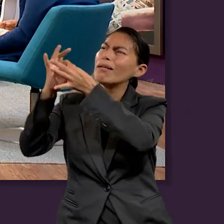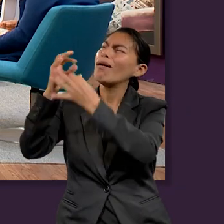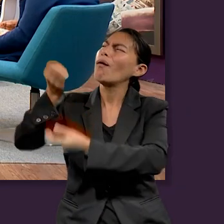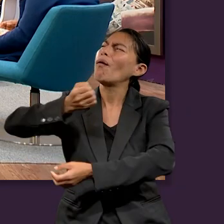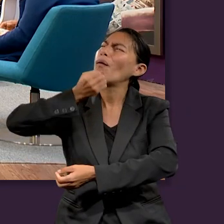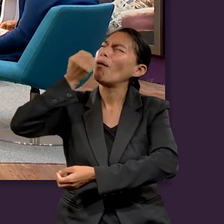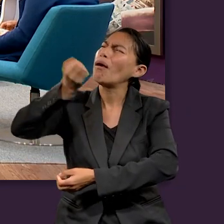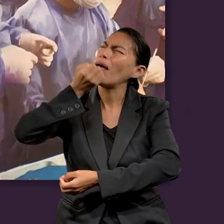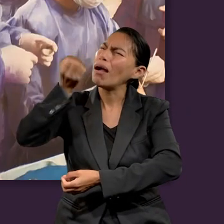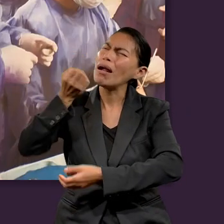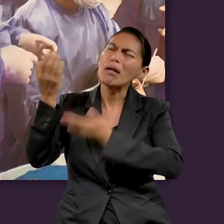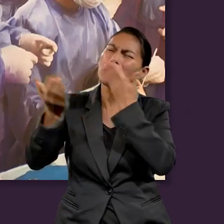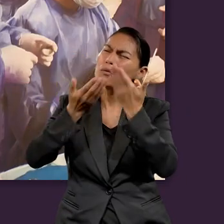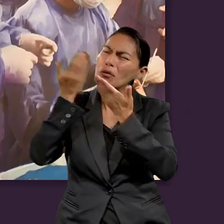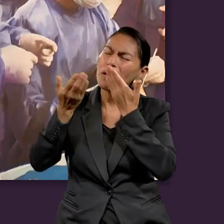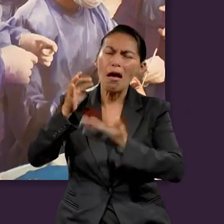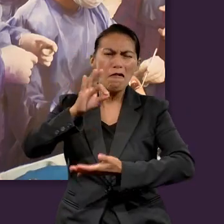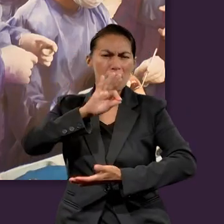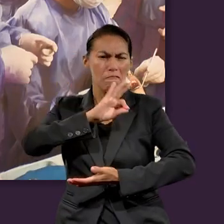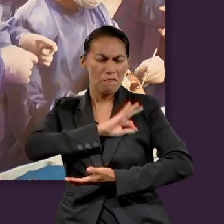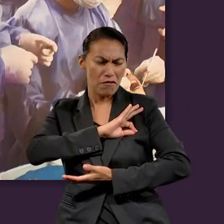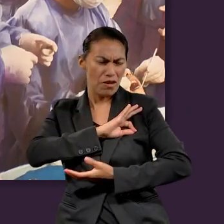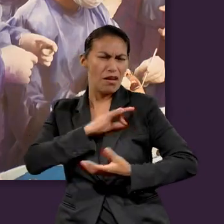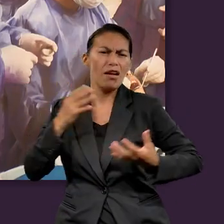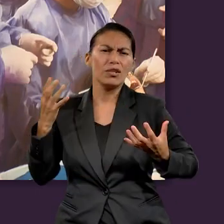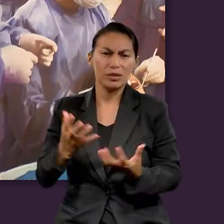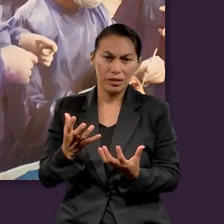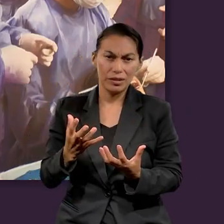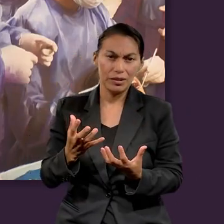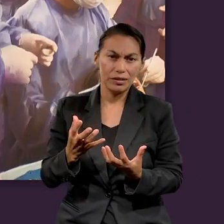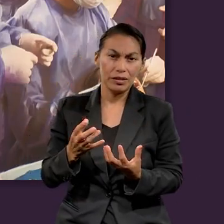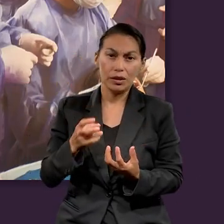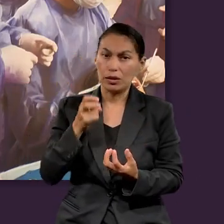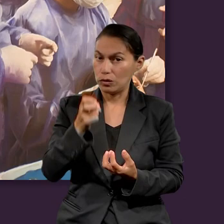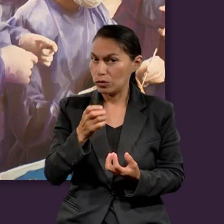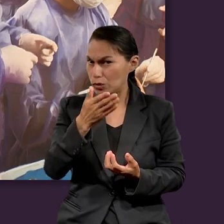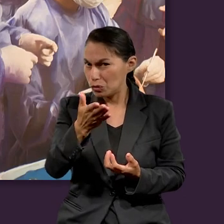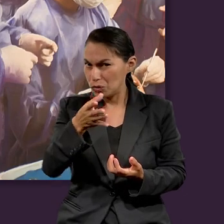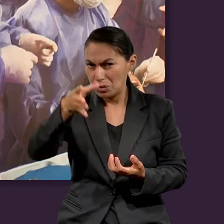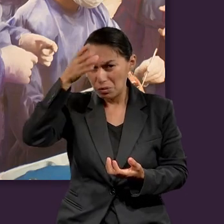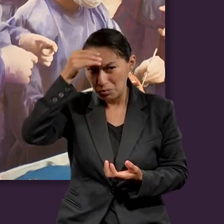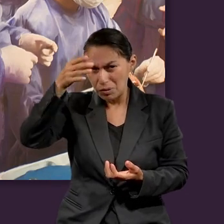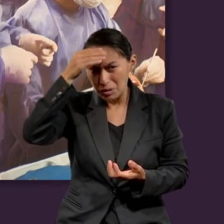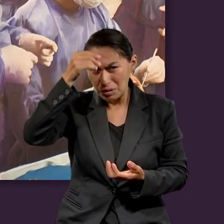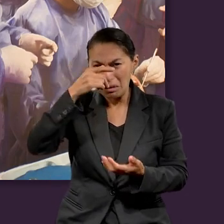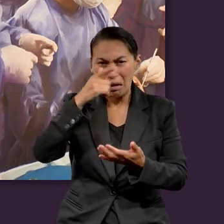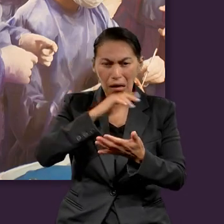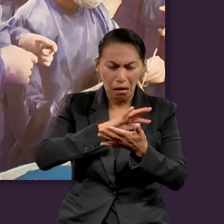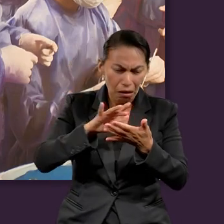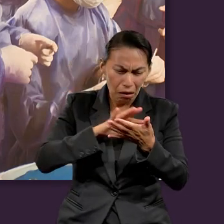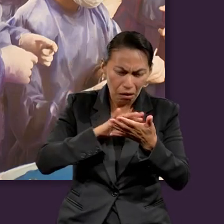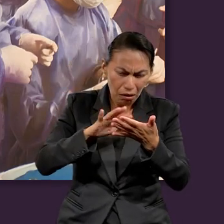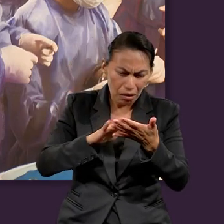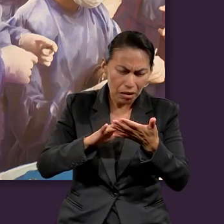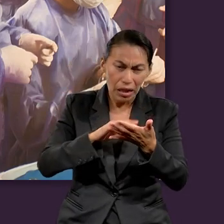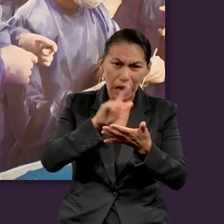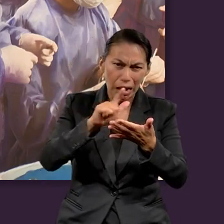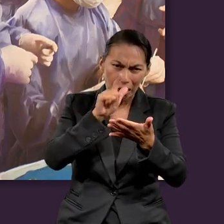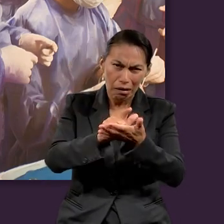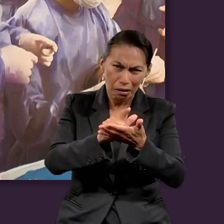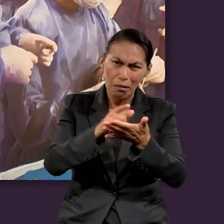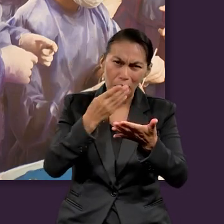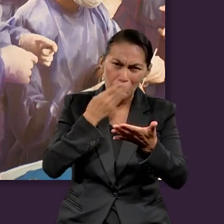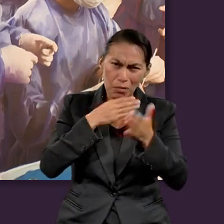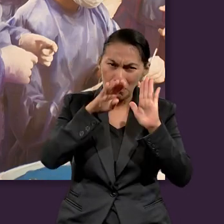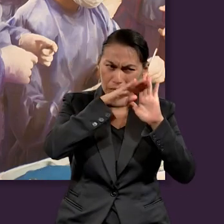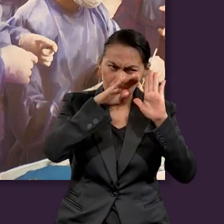vivir y a actuar por fe. Es decir, lo que vayamos aprendiendo, leyendo, por ejemplo, la ley, que es